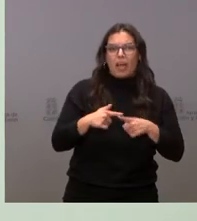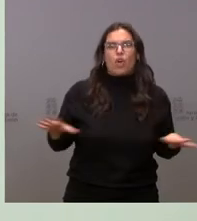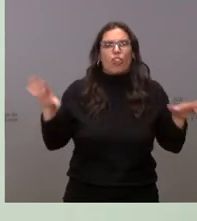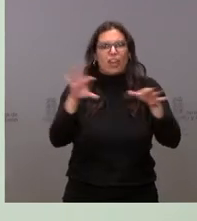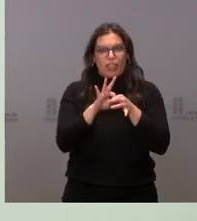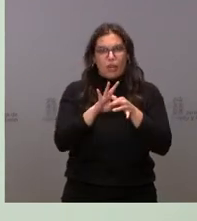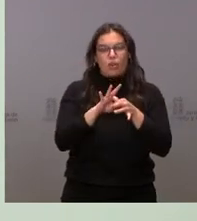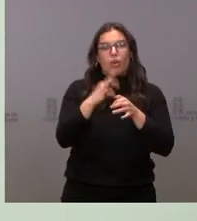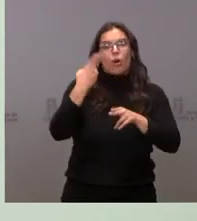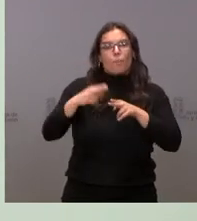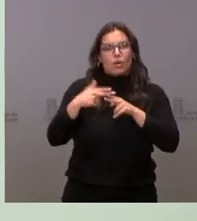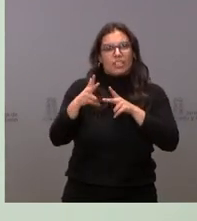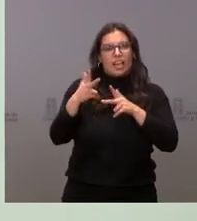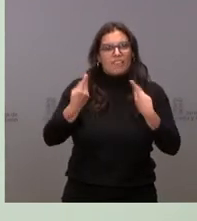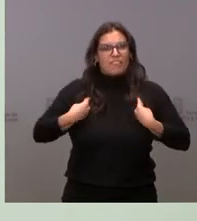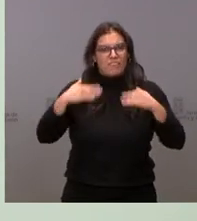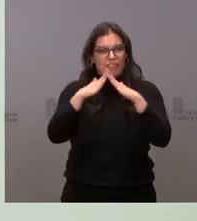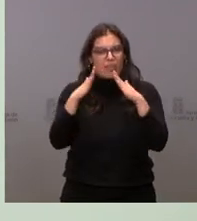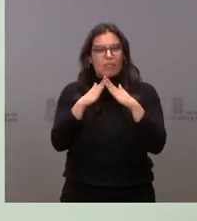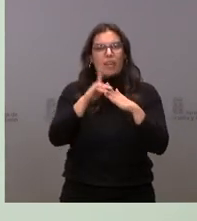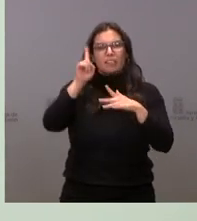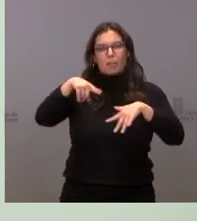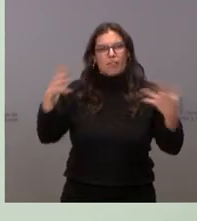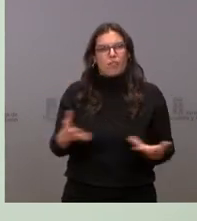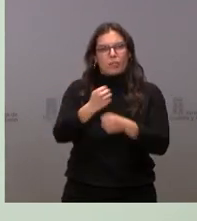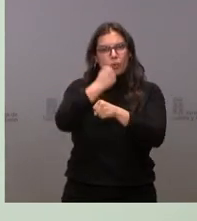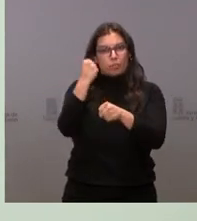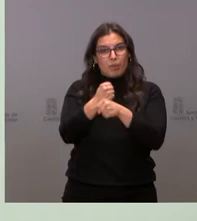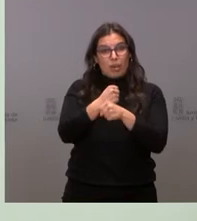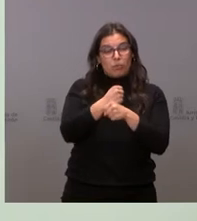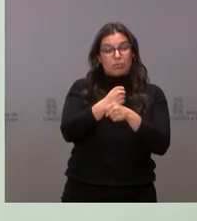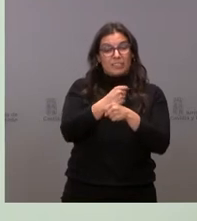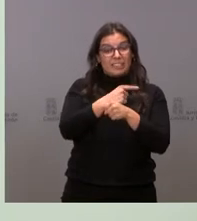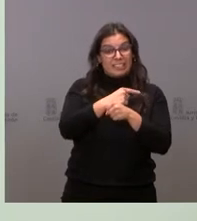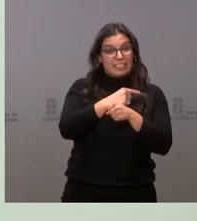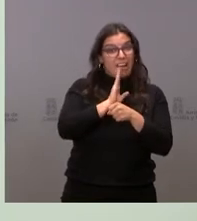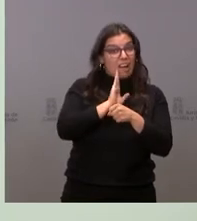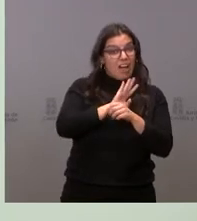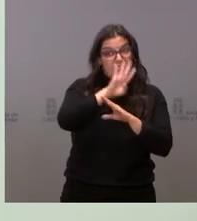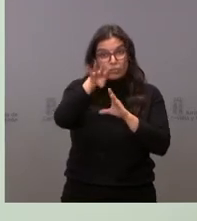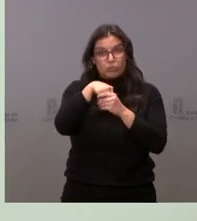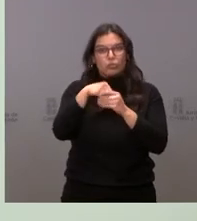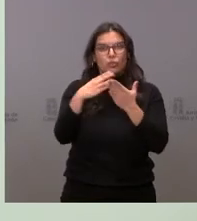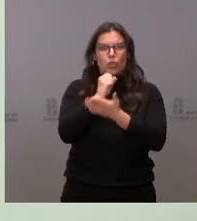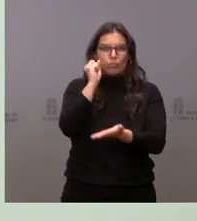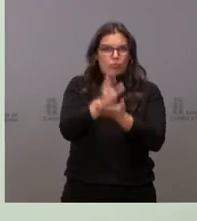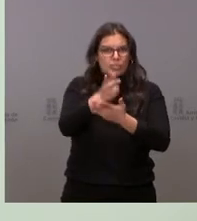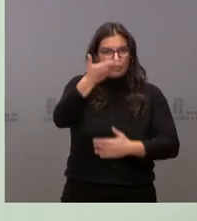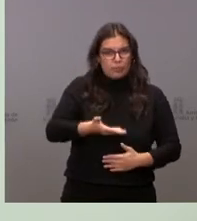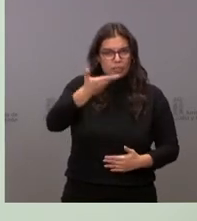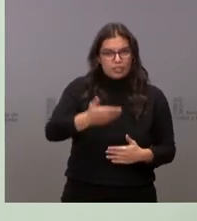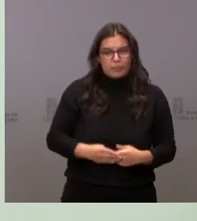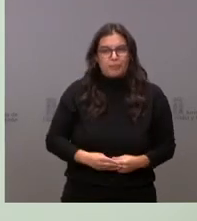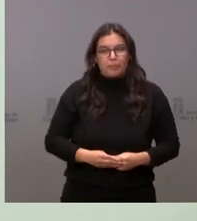políticas de vivienda, políticas de fomento del empleo, son una apuesta importante. Es decir,